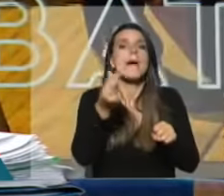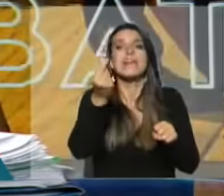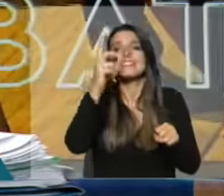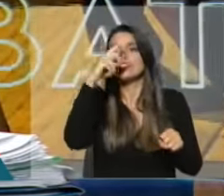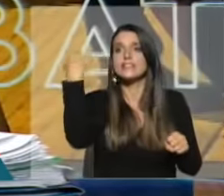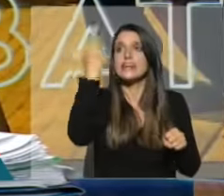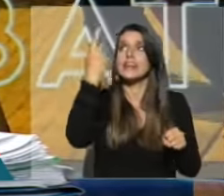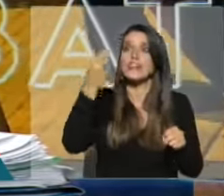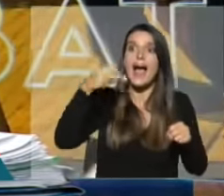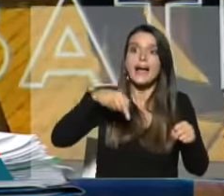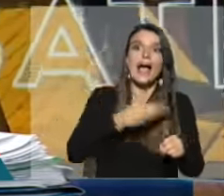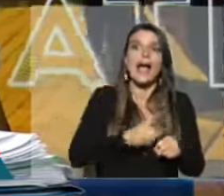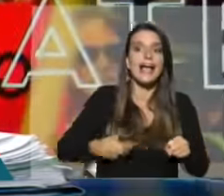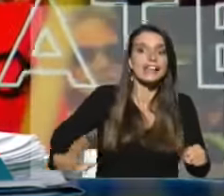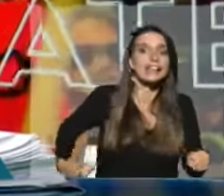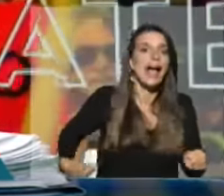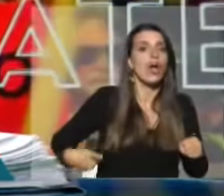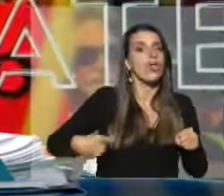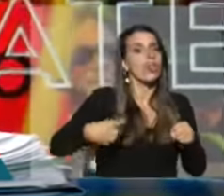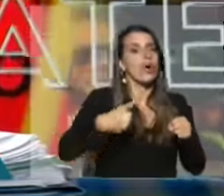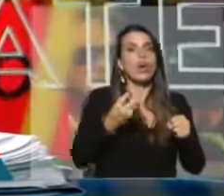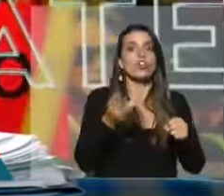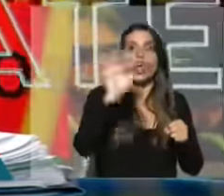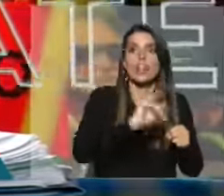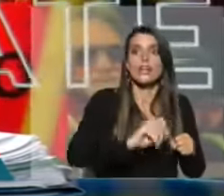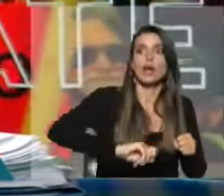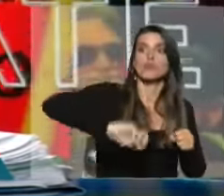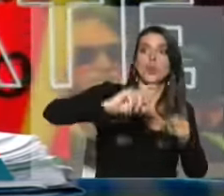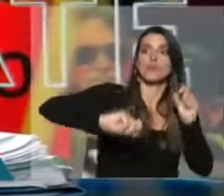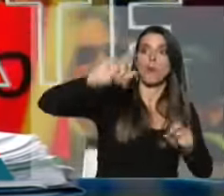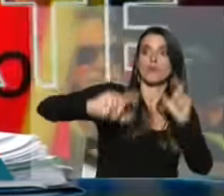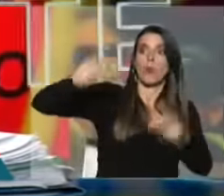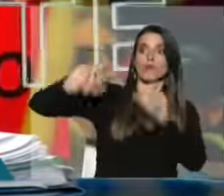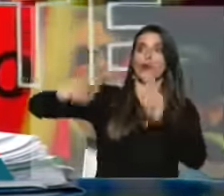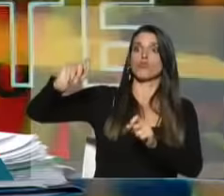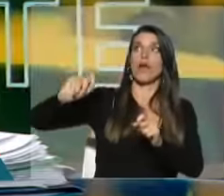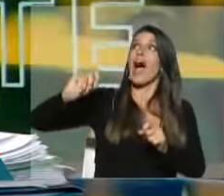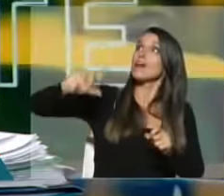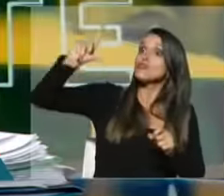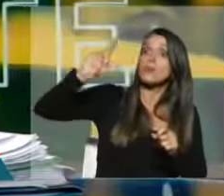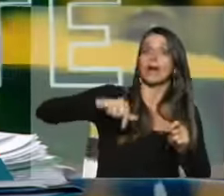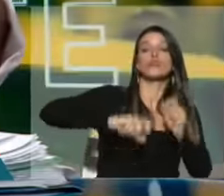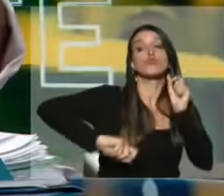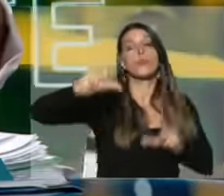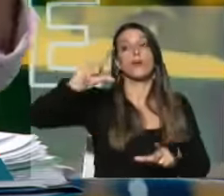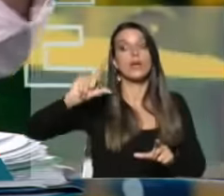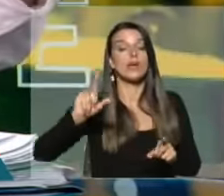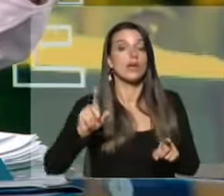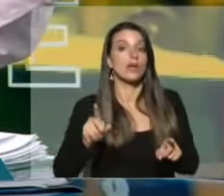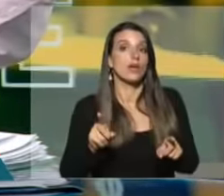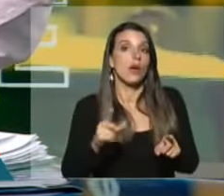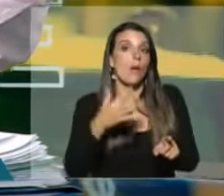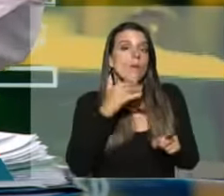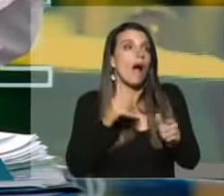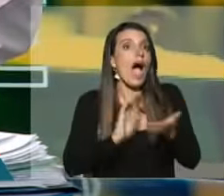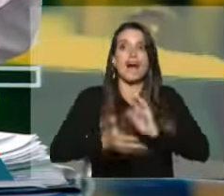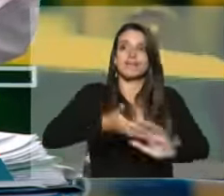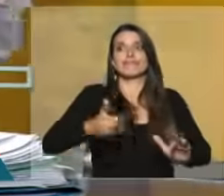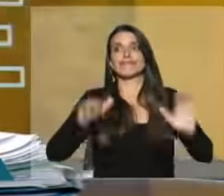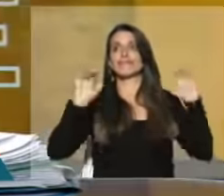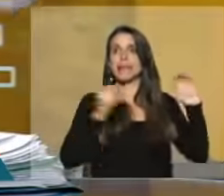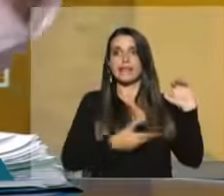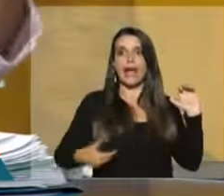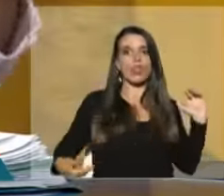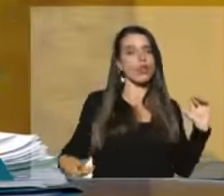internacionales y no se los traslade en todos los días al consumo como si el Estado no tuviera nada que ver